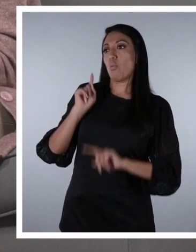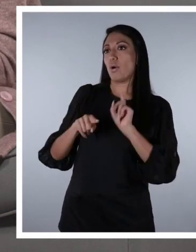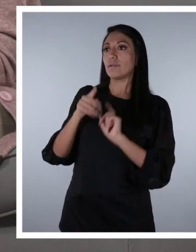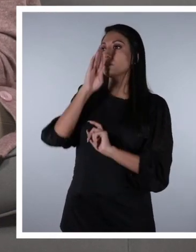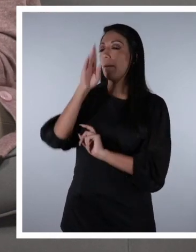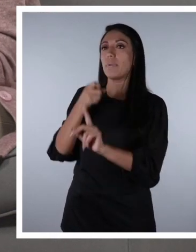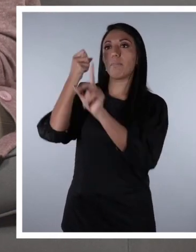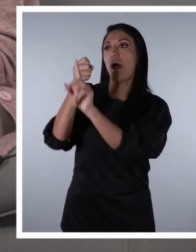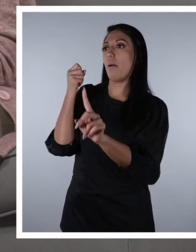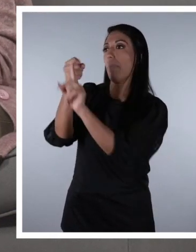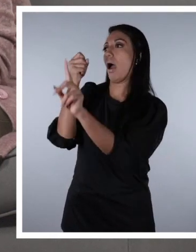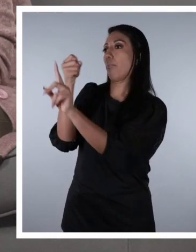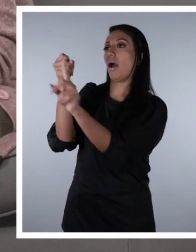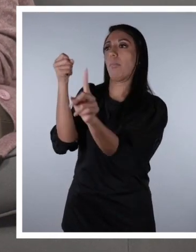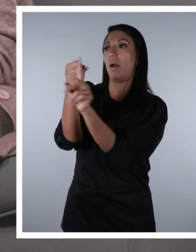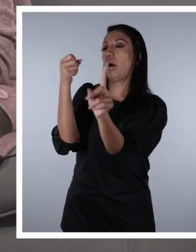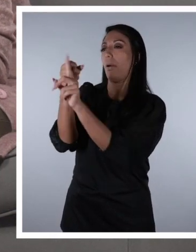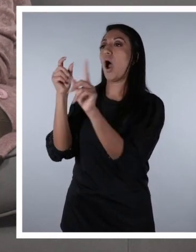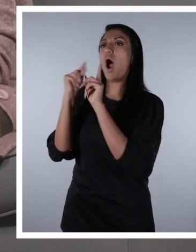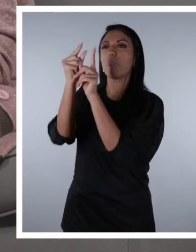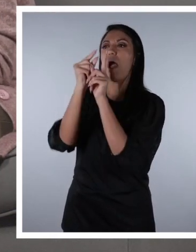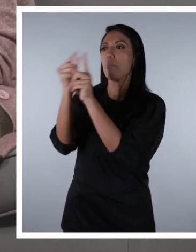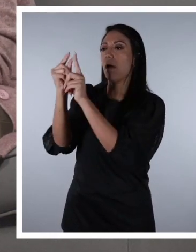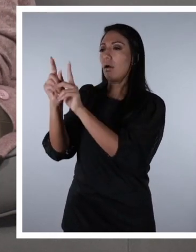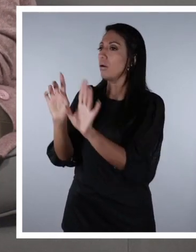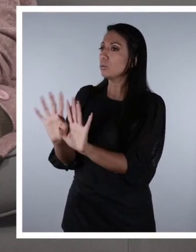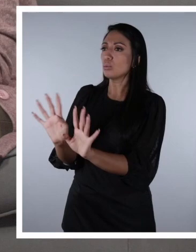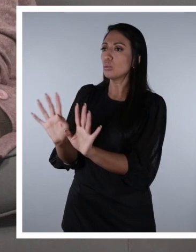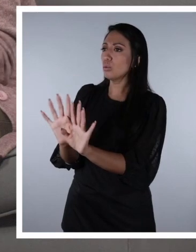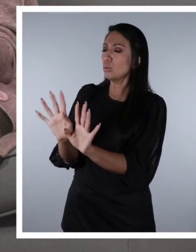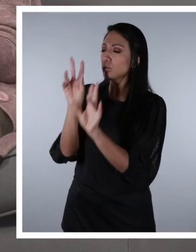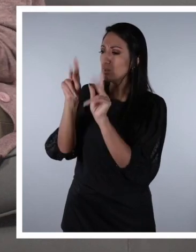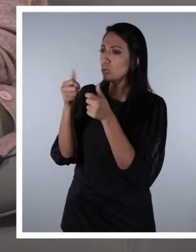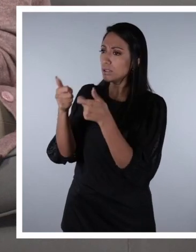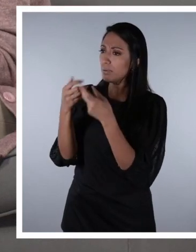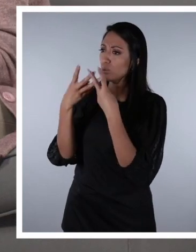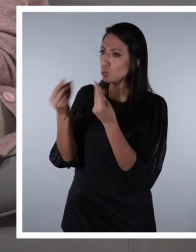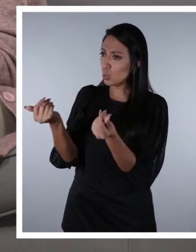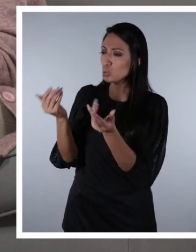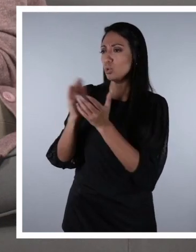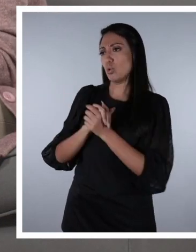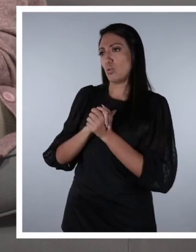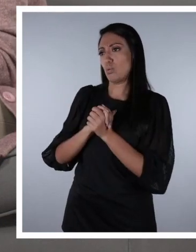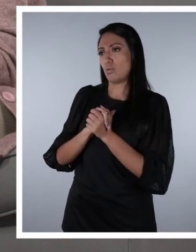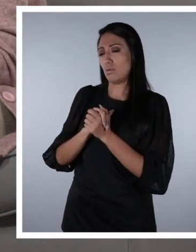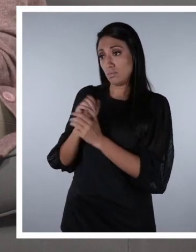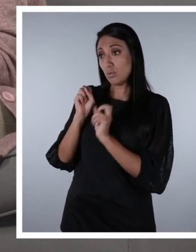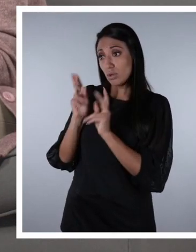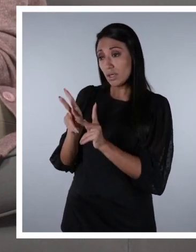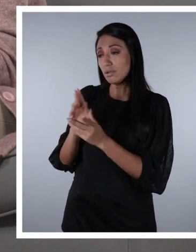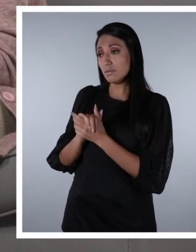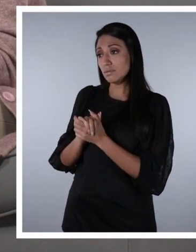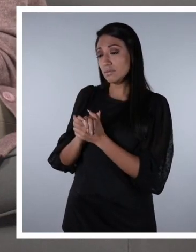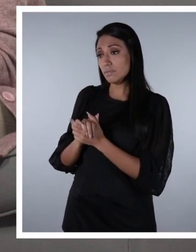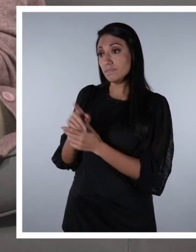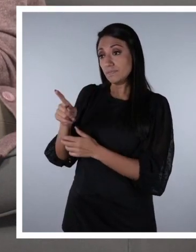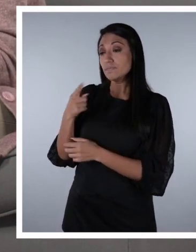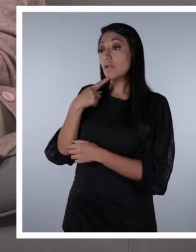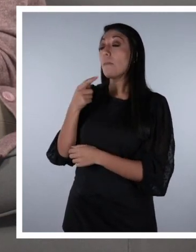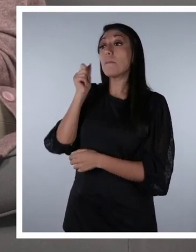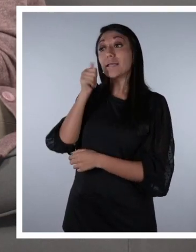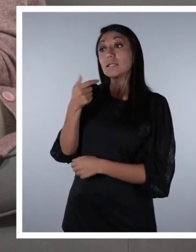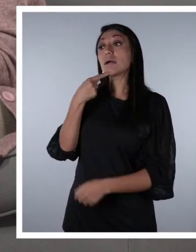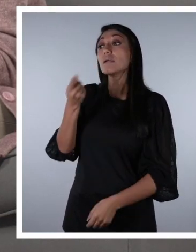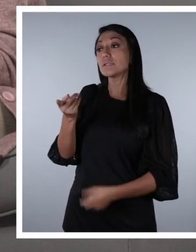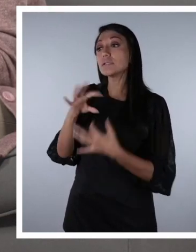gusten. Pero pegar o insultar nunca va a ser la opción para arreglar las cosas. ¿Sí? ¿Qué le